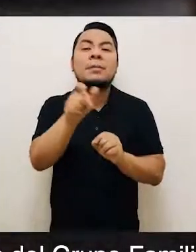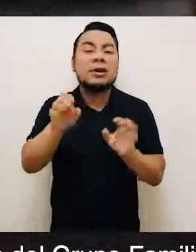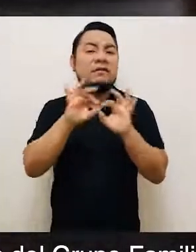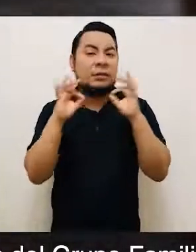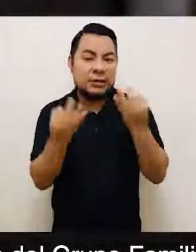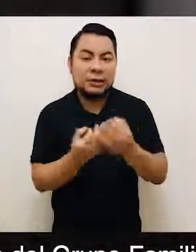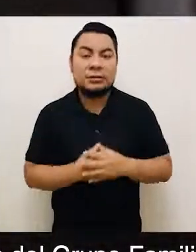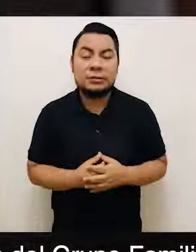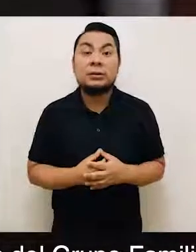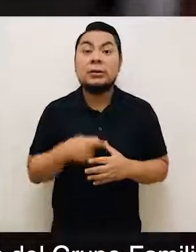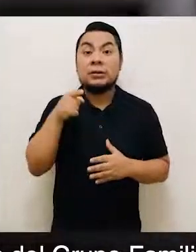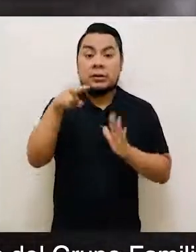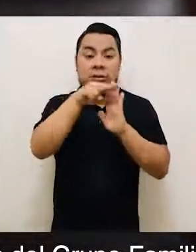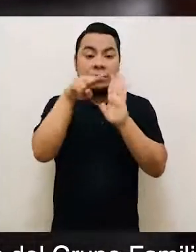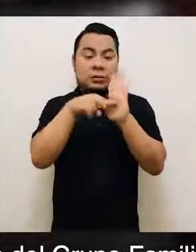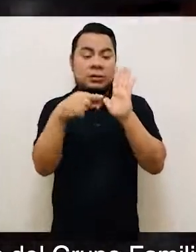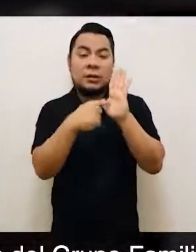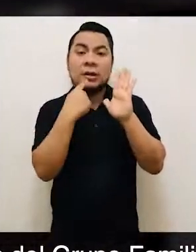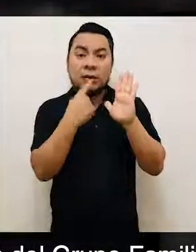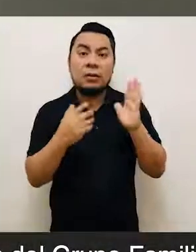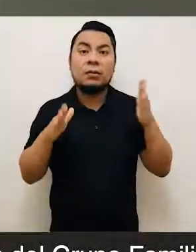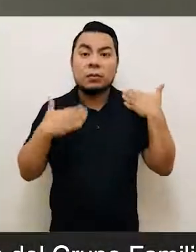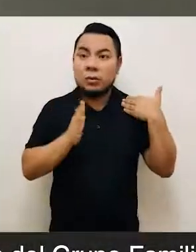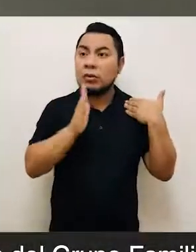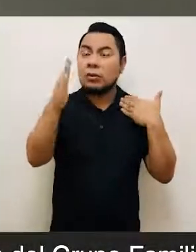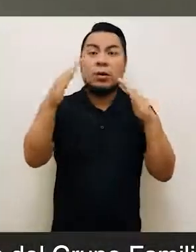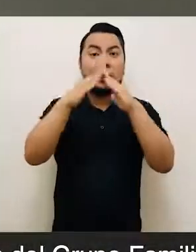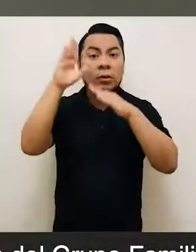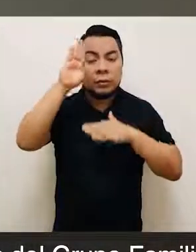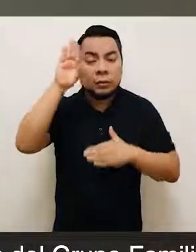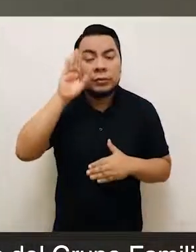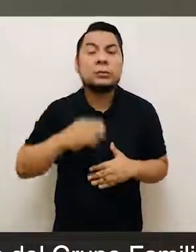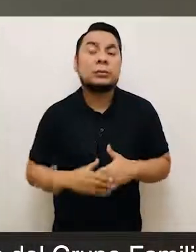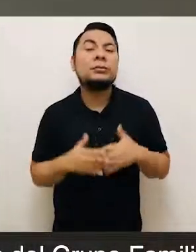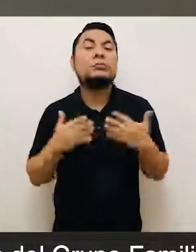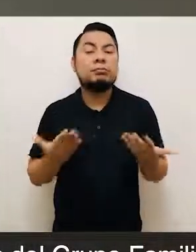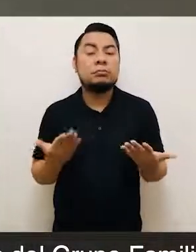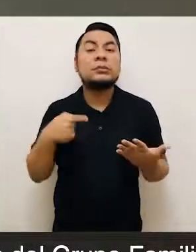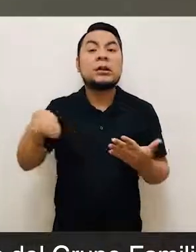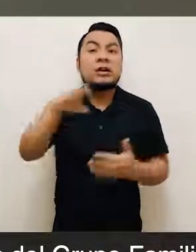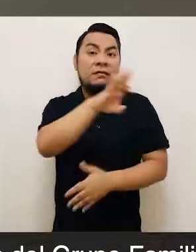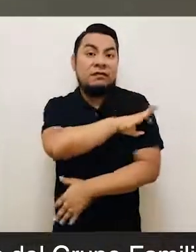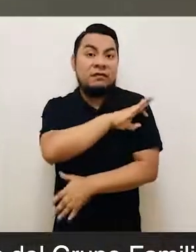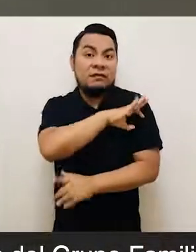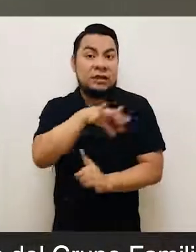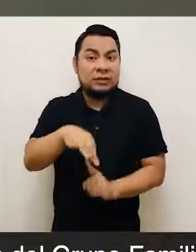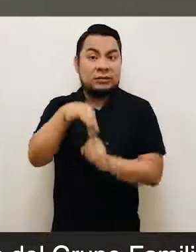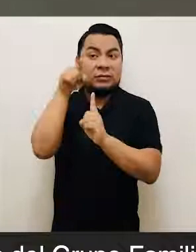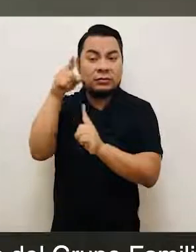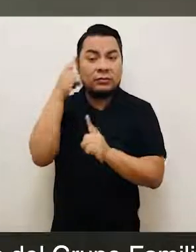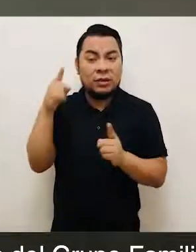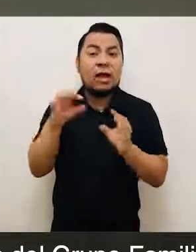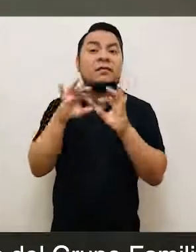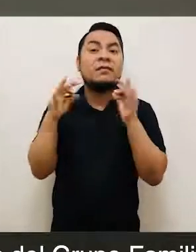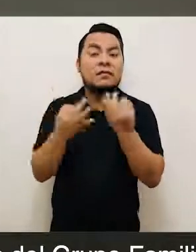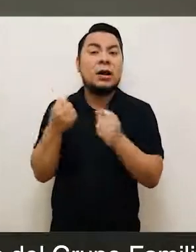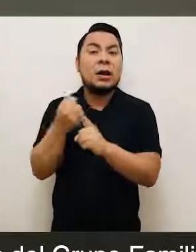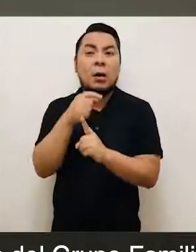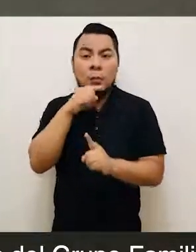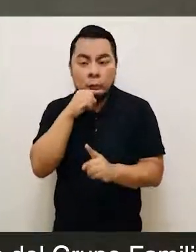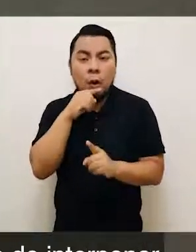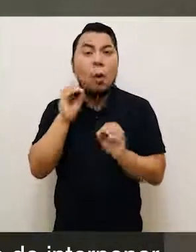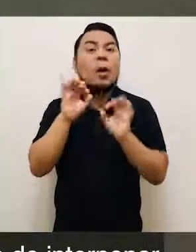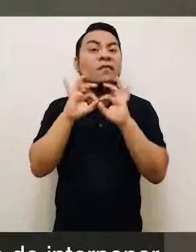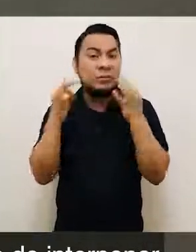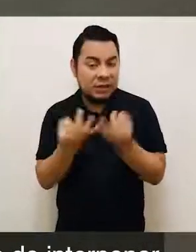Familiar. En dicha norma nos dice que podemos acudir a la comisaría, a la Fiscalía Especializada en Violencia contra la Mujer y los